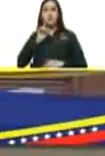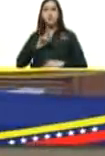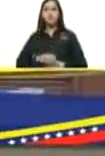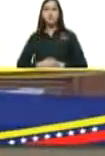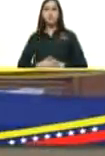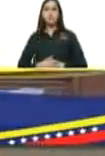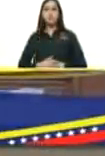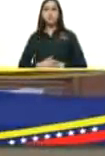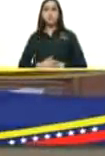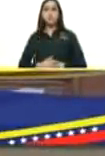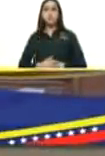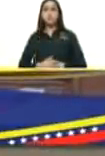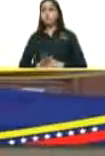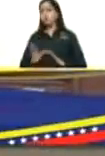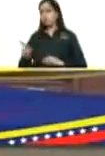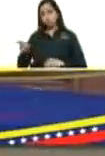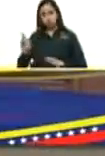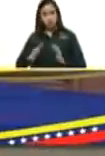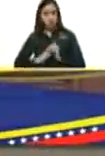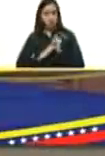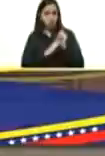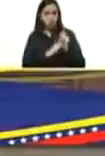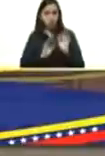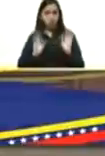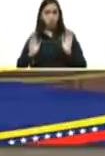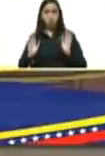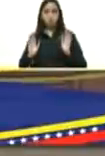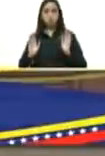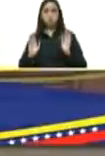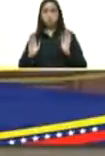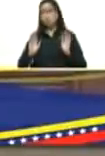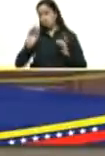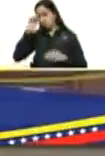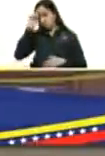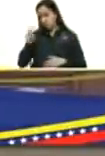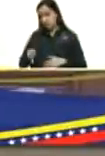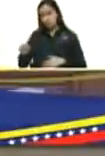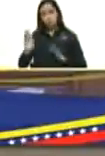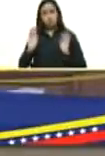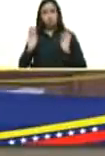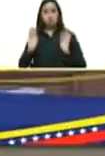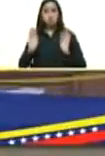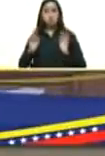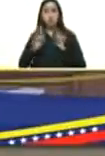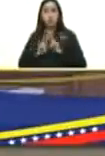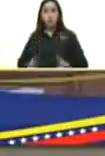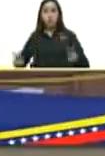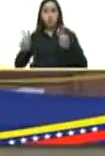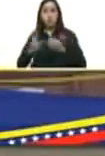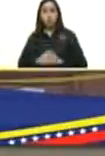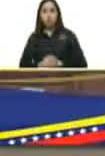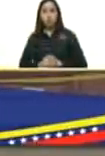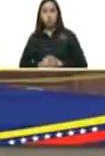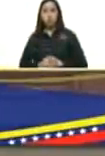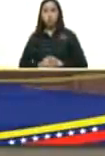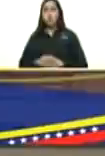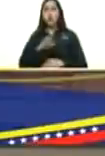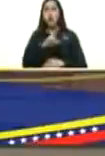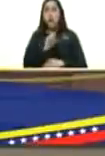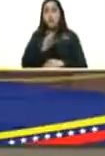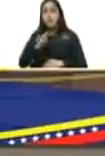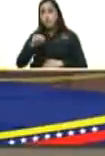Capriles ha sido valiente y hay que reconocer su valentía Ramos Aluc ha sido valiente